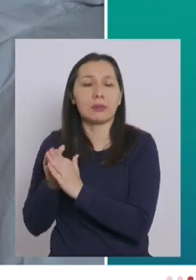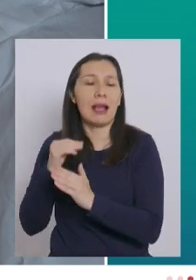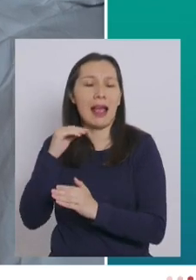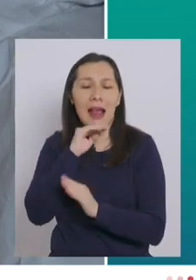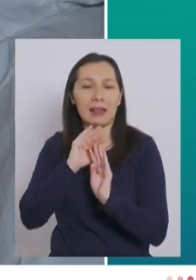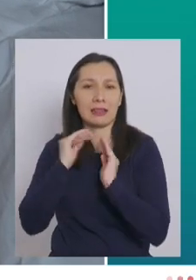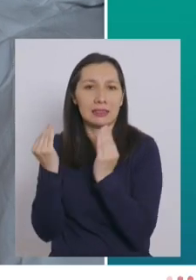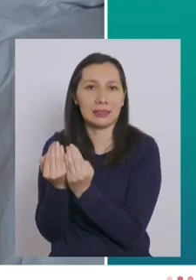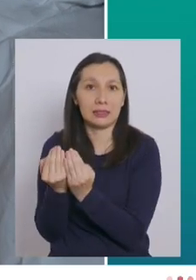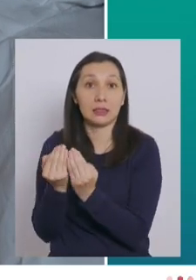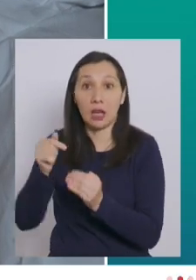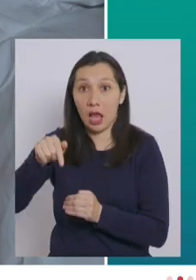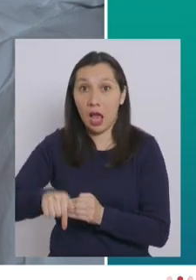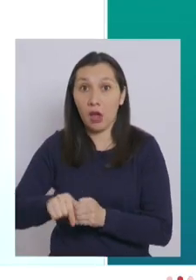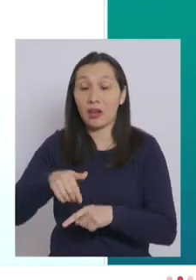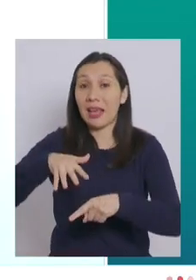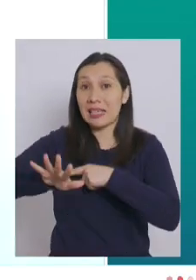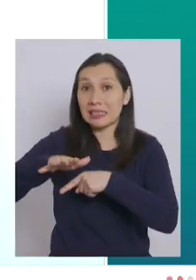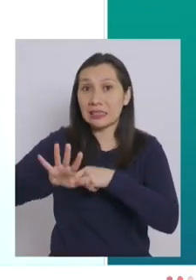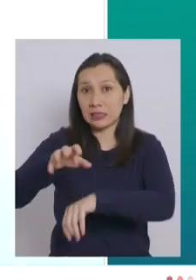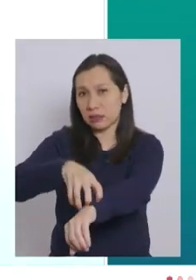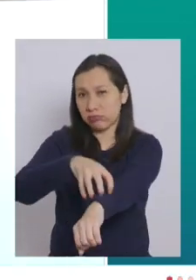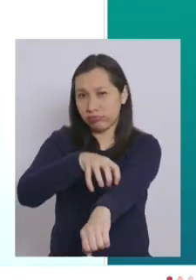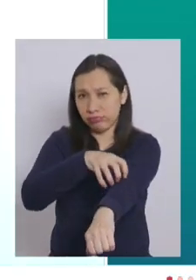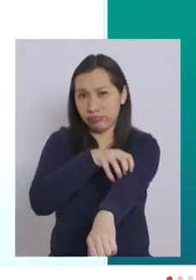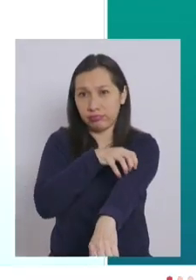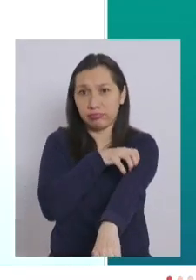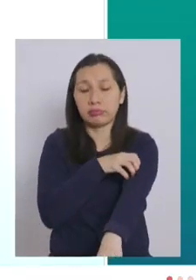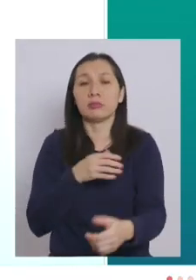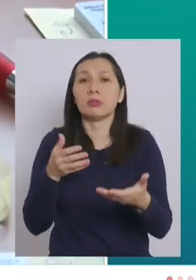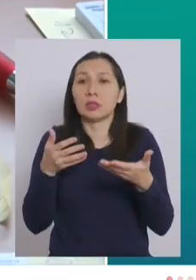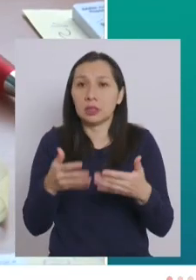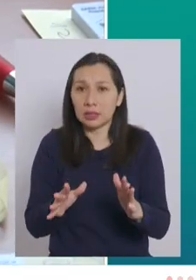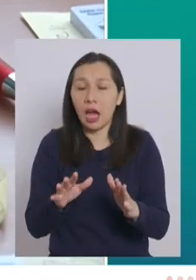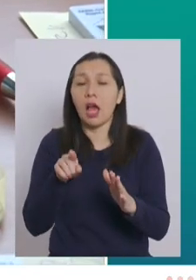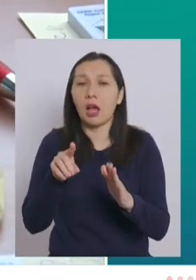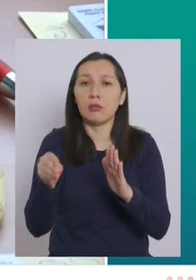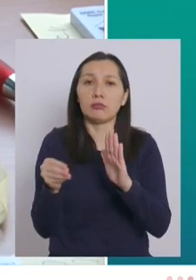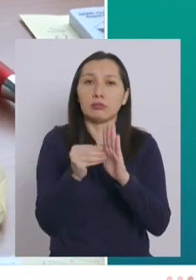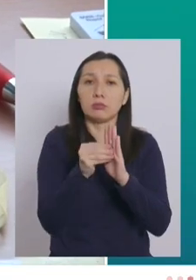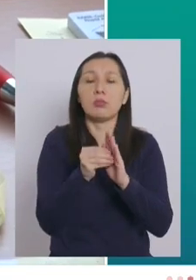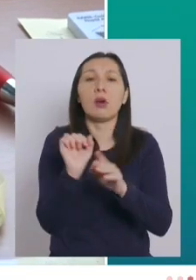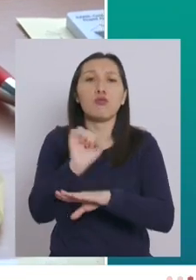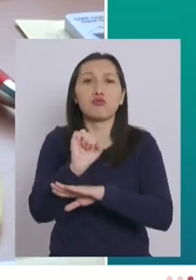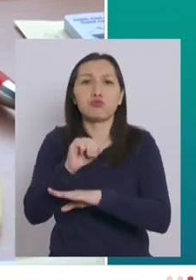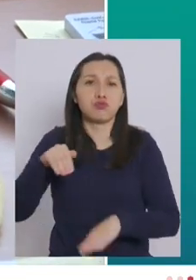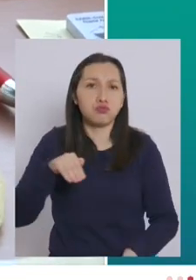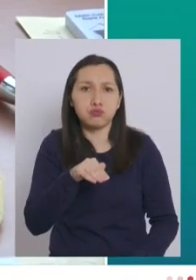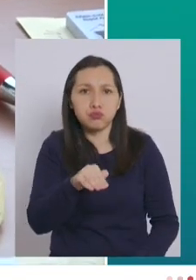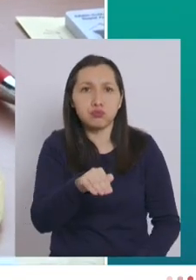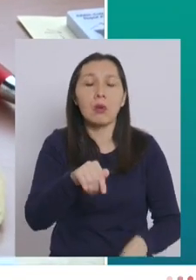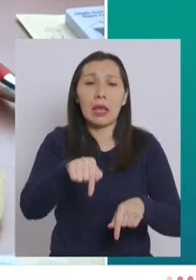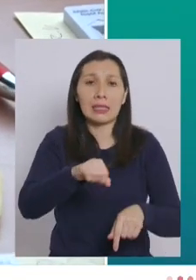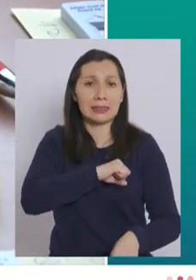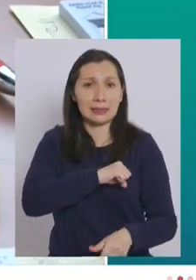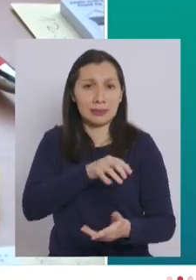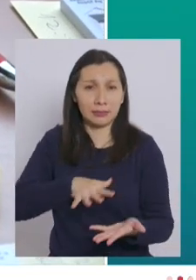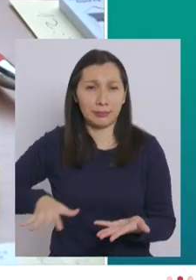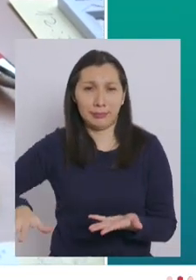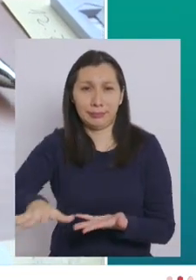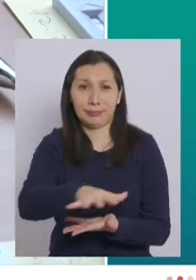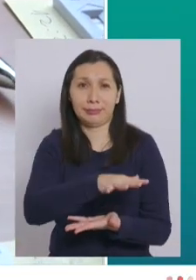inmediata. Hoy día estamos en 15 regiones del país y ya estamos implementando móviles en la región metropolitana,